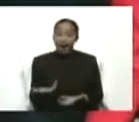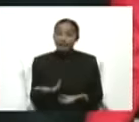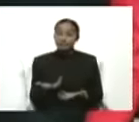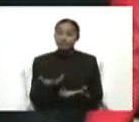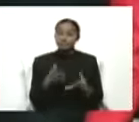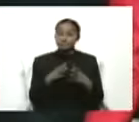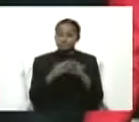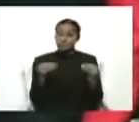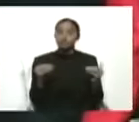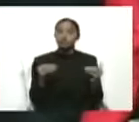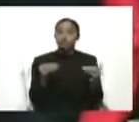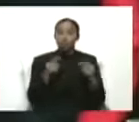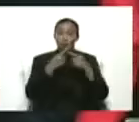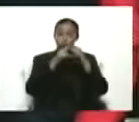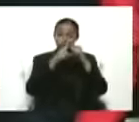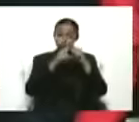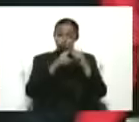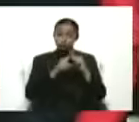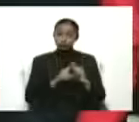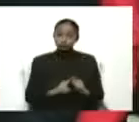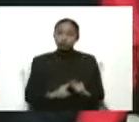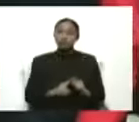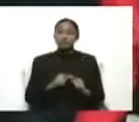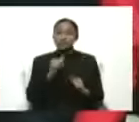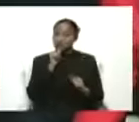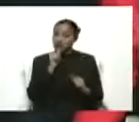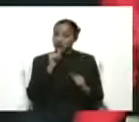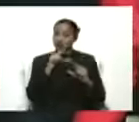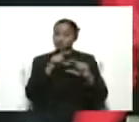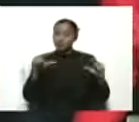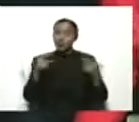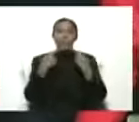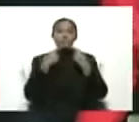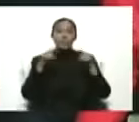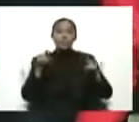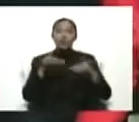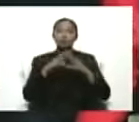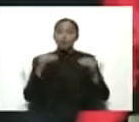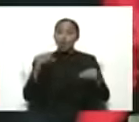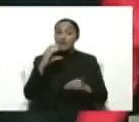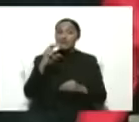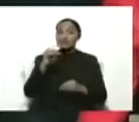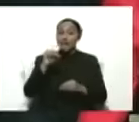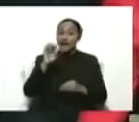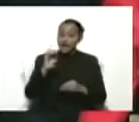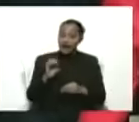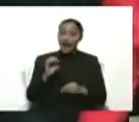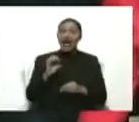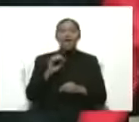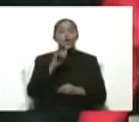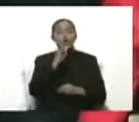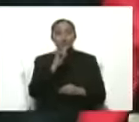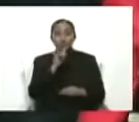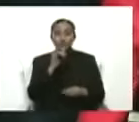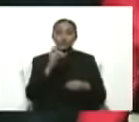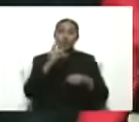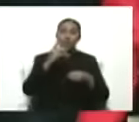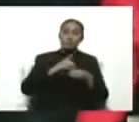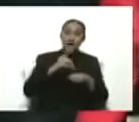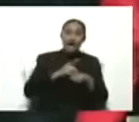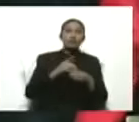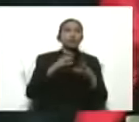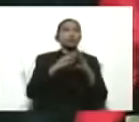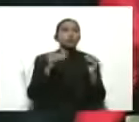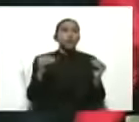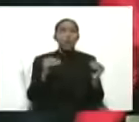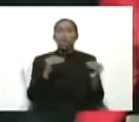del Consejo Nacional Electoral, lo han hecho ellos, los técnicos, pasar nombre por nombre de cada